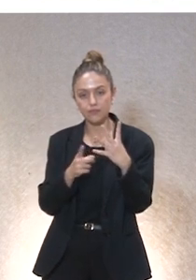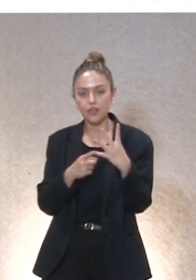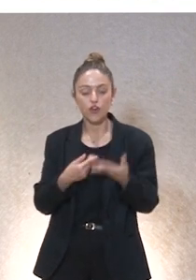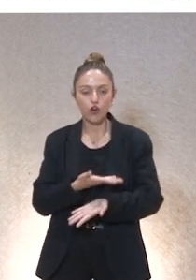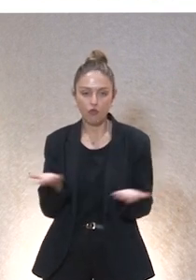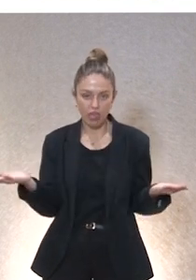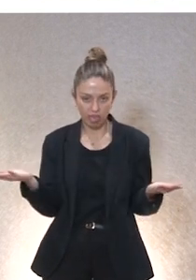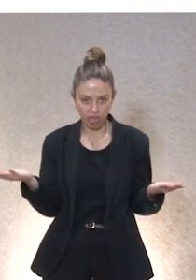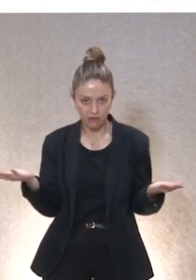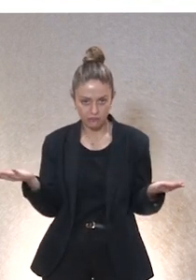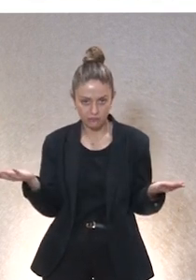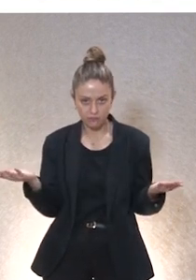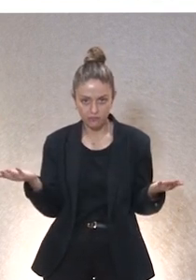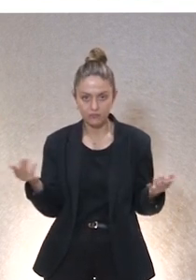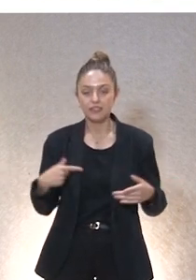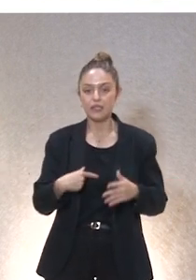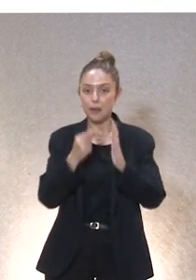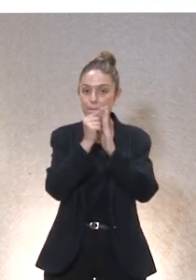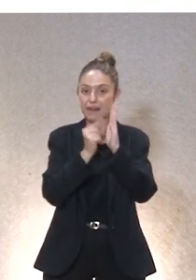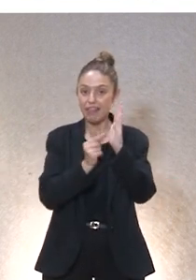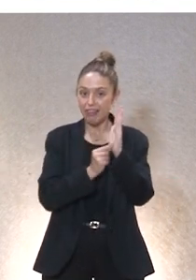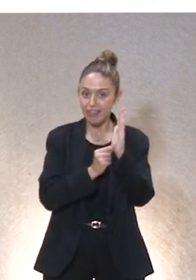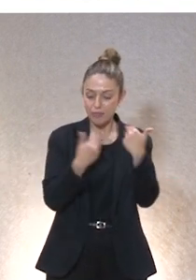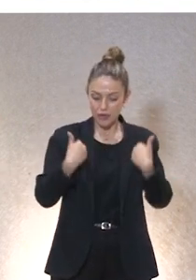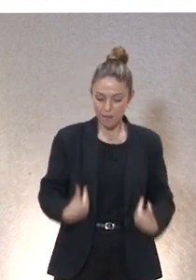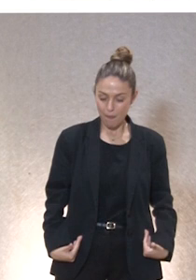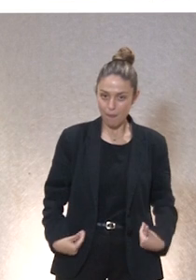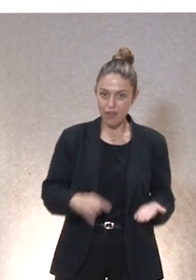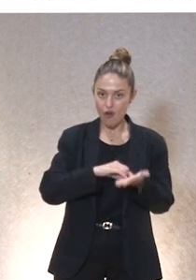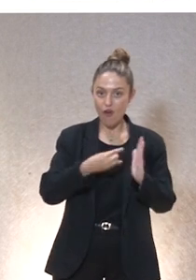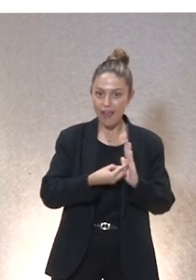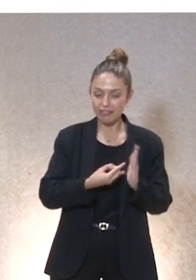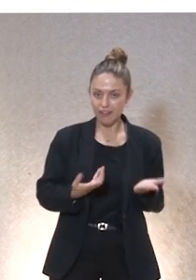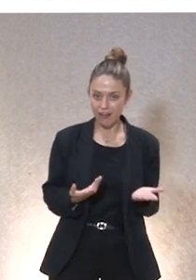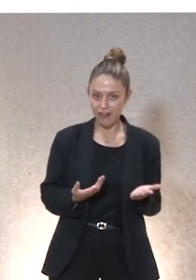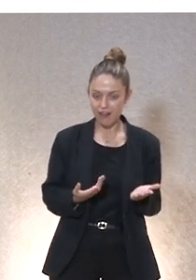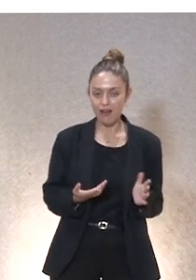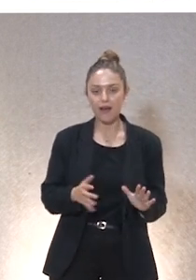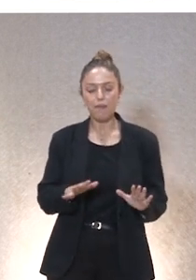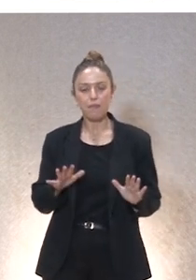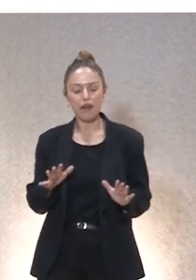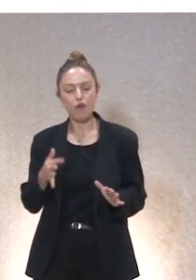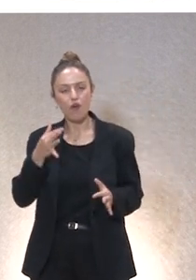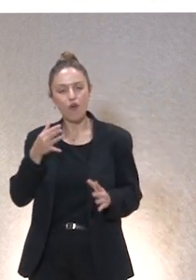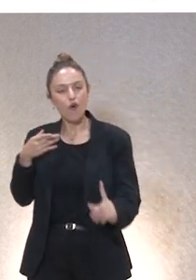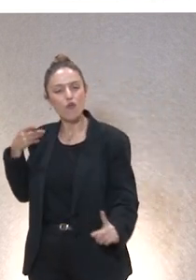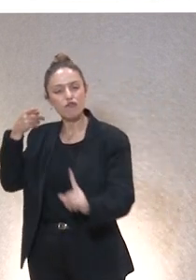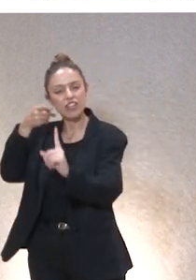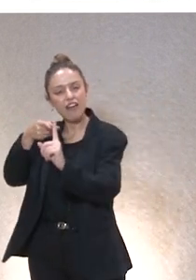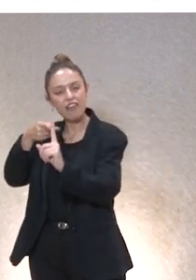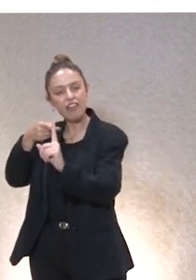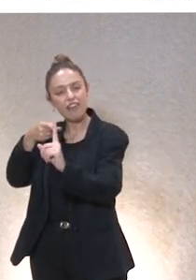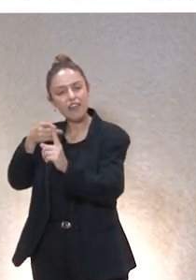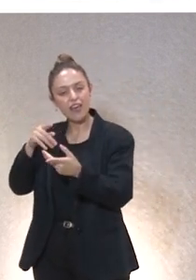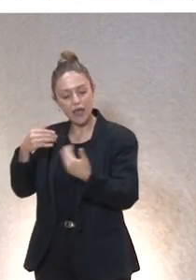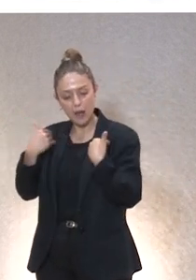confianza son importantes los principios de bioética son importantes las clases de ética aplicada pero la finalidad de los principios